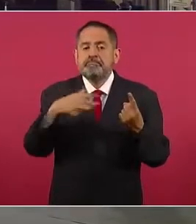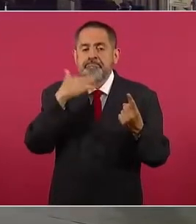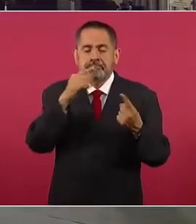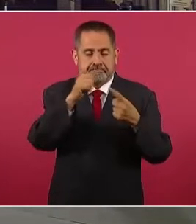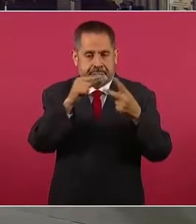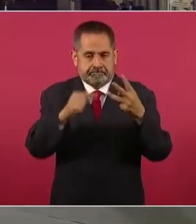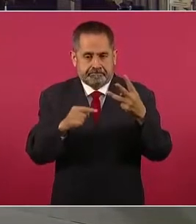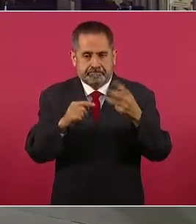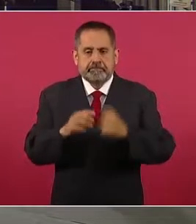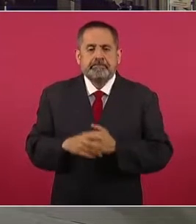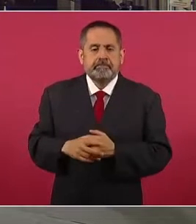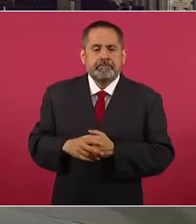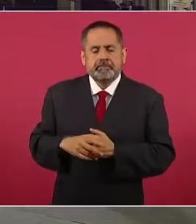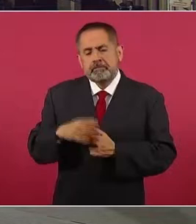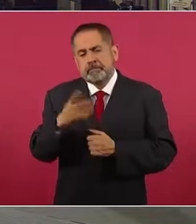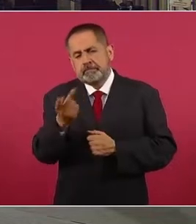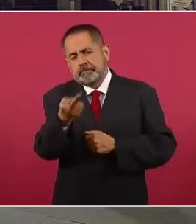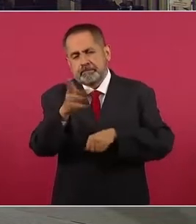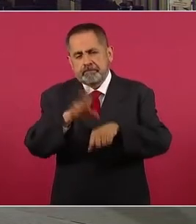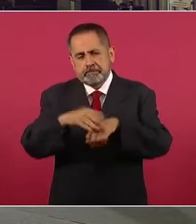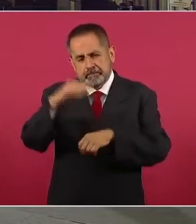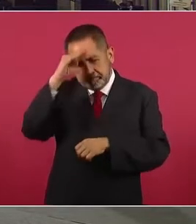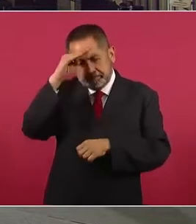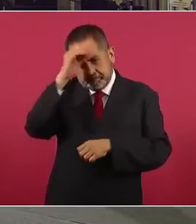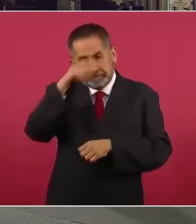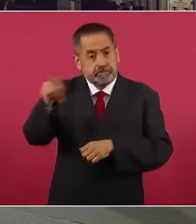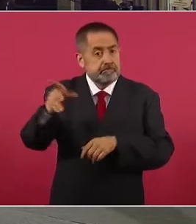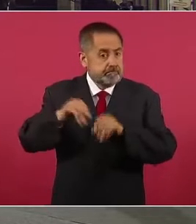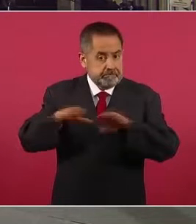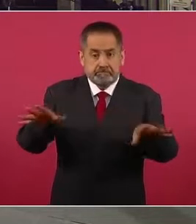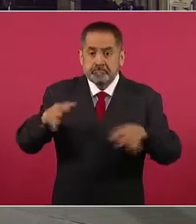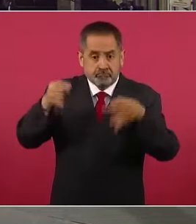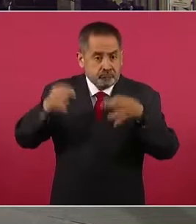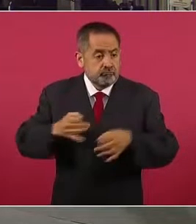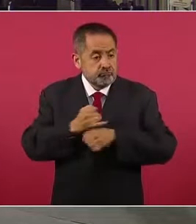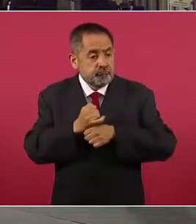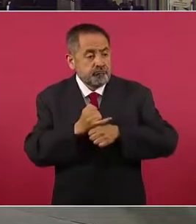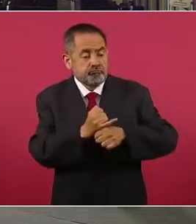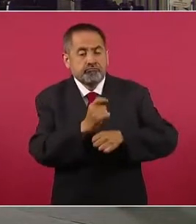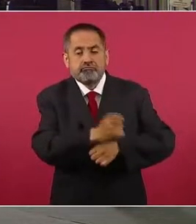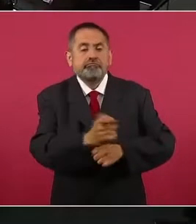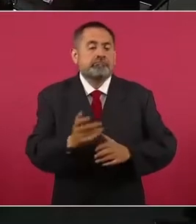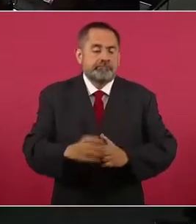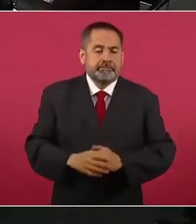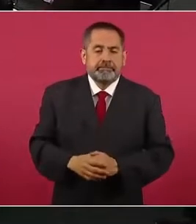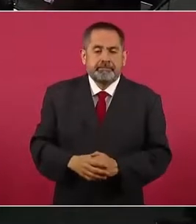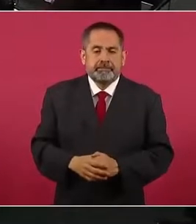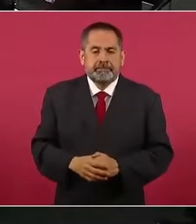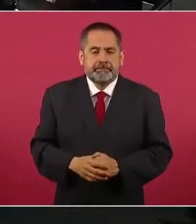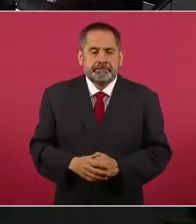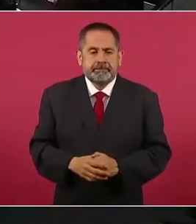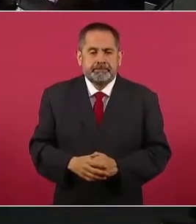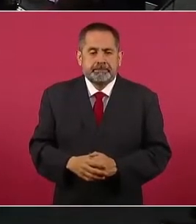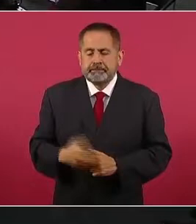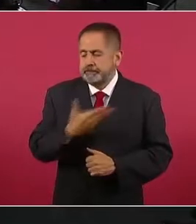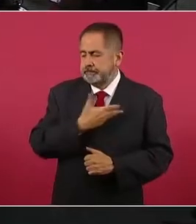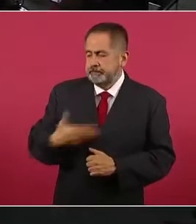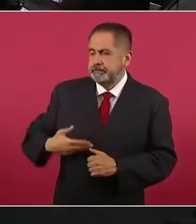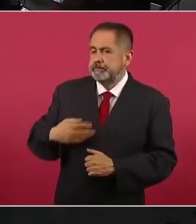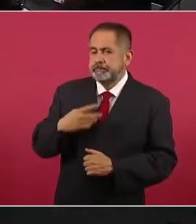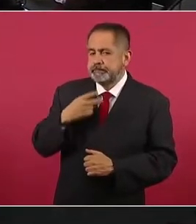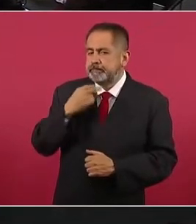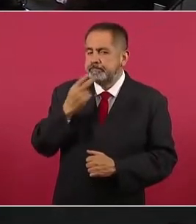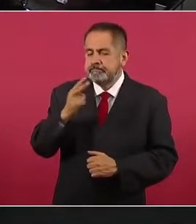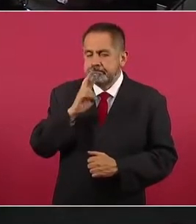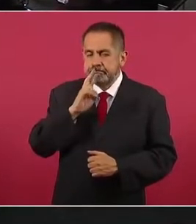De inicio, consultarles su opinión, señor presidente. Bueno, yo creo que la Fiscalía dio a conocer esta